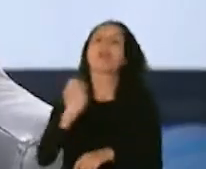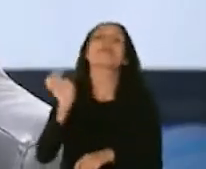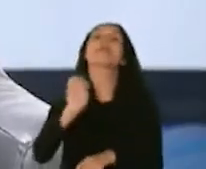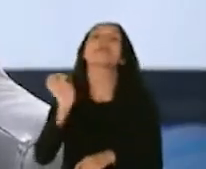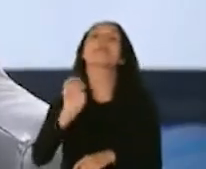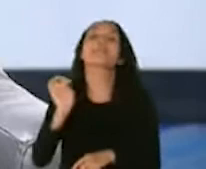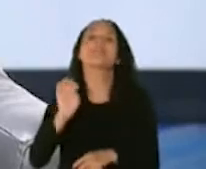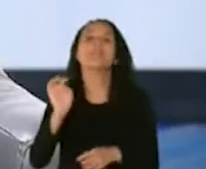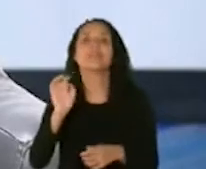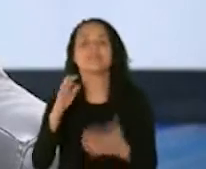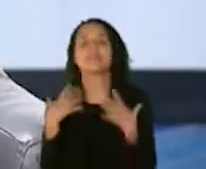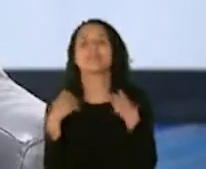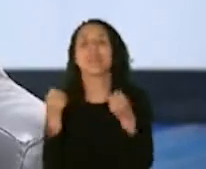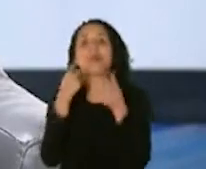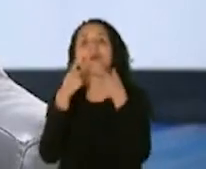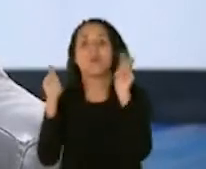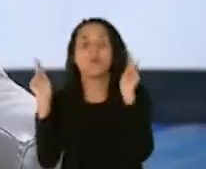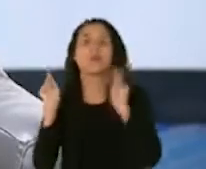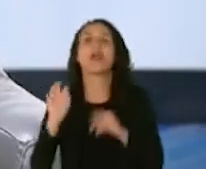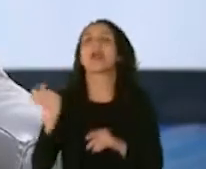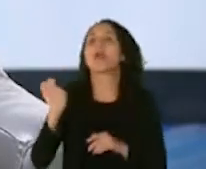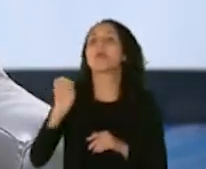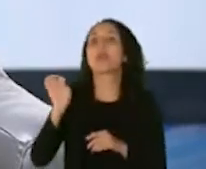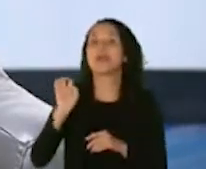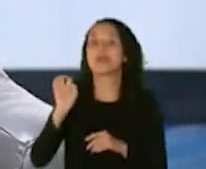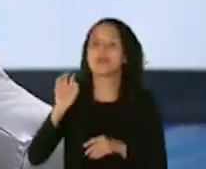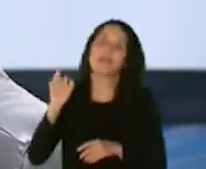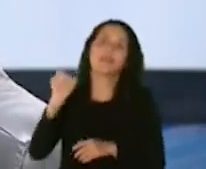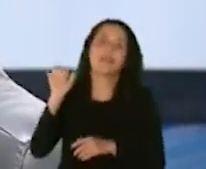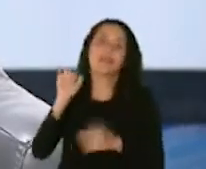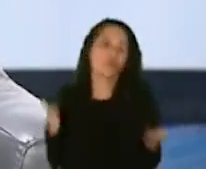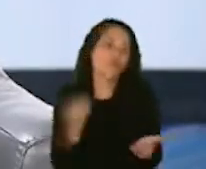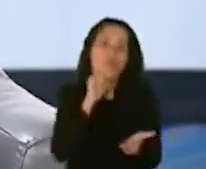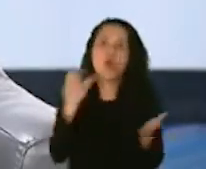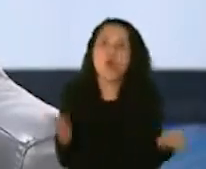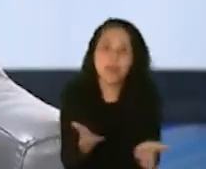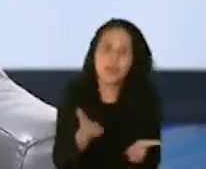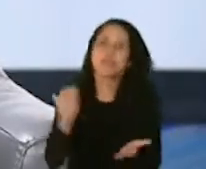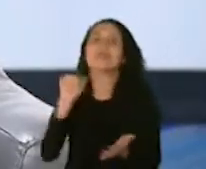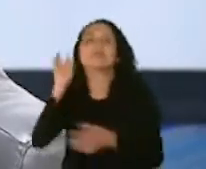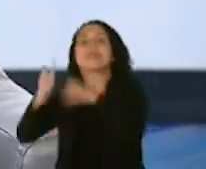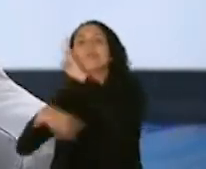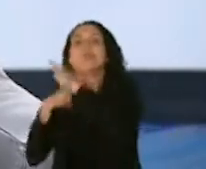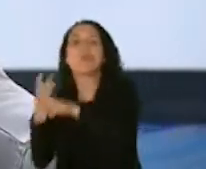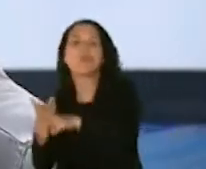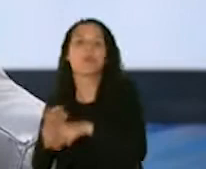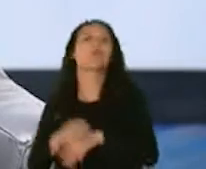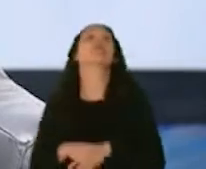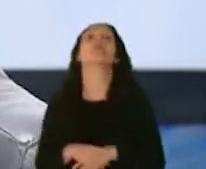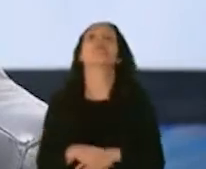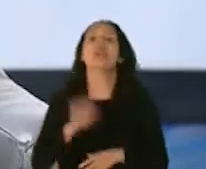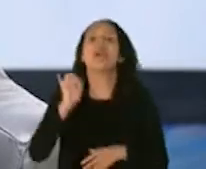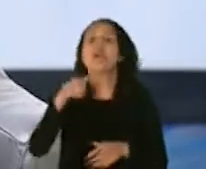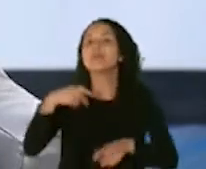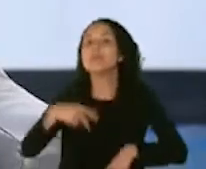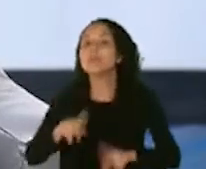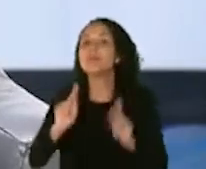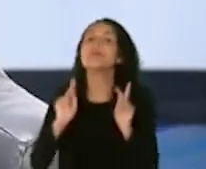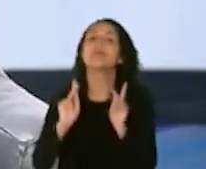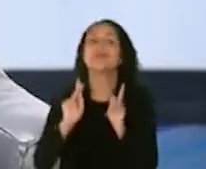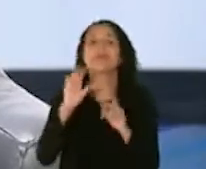una emergencia declarada por muchos países del mundo. Y eso ha permitido, primero, la comunicación y la